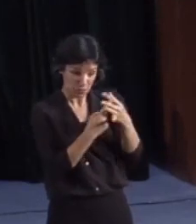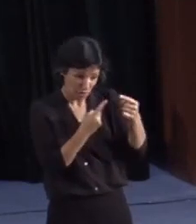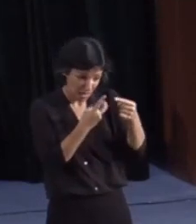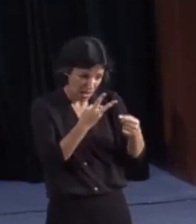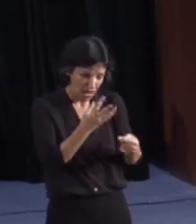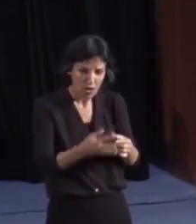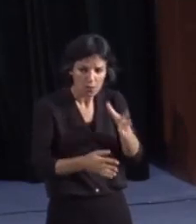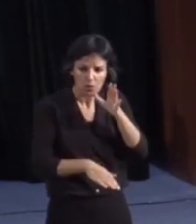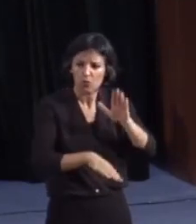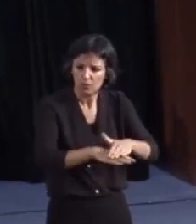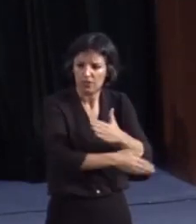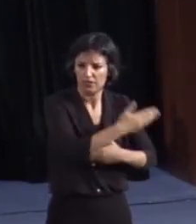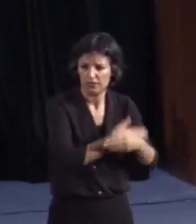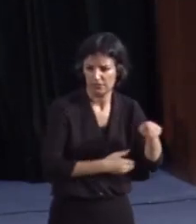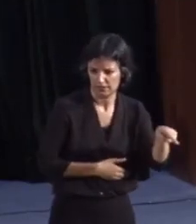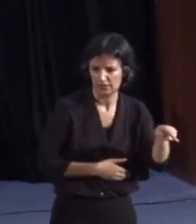su diversidad.